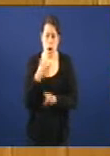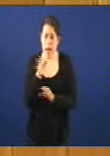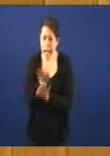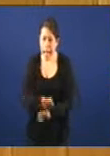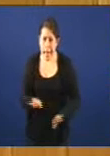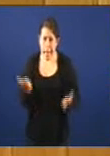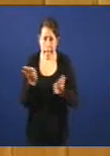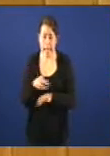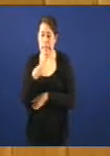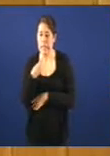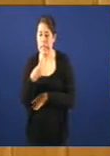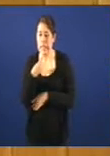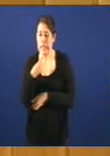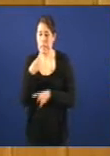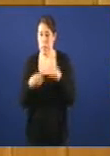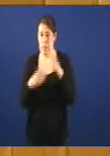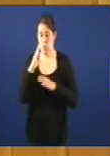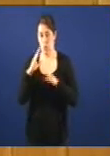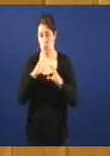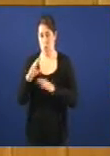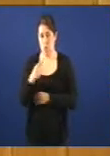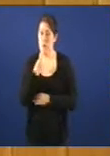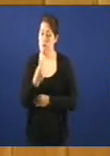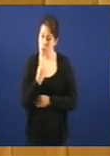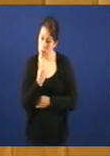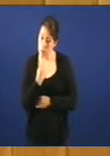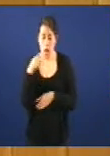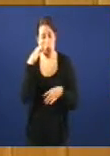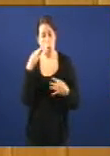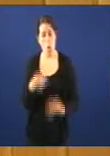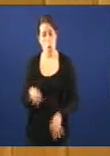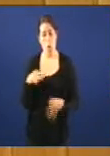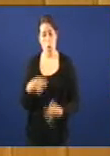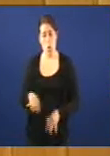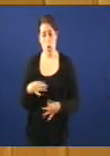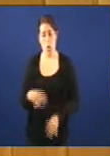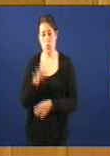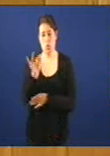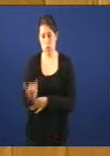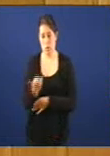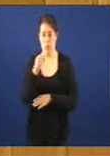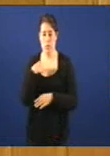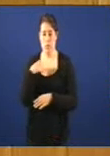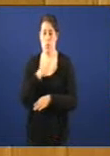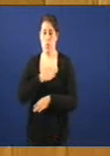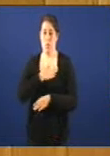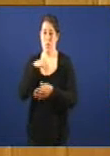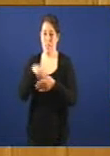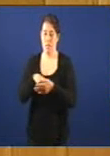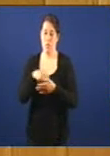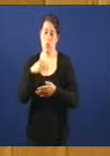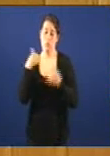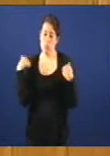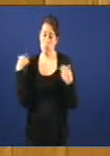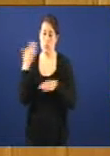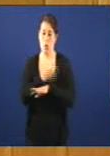así relatan diversos medios de comunicación lóxicamente lle compete o goberno de Estado. O que si está claro